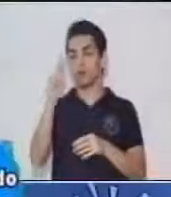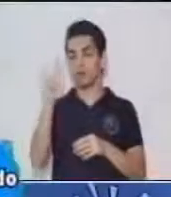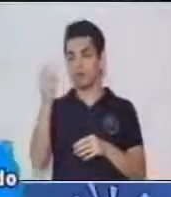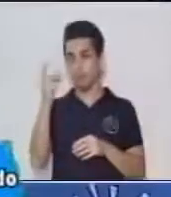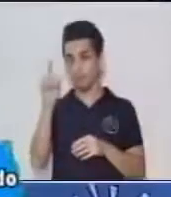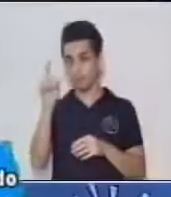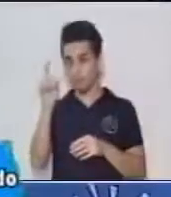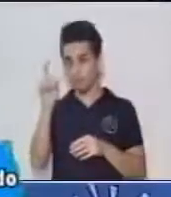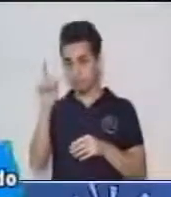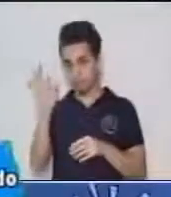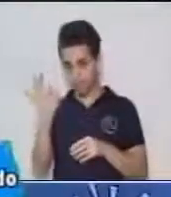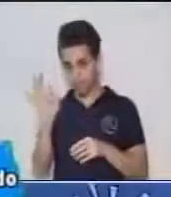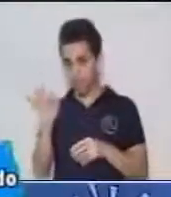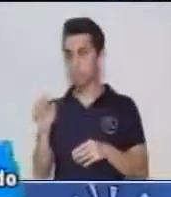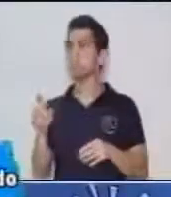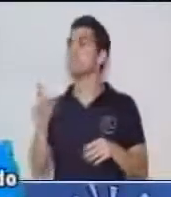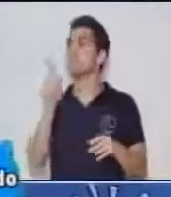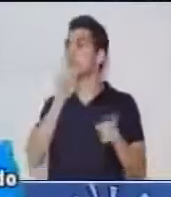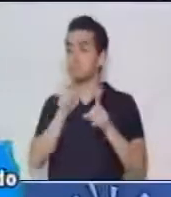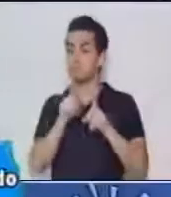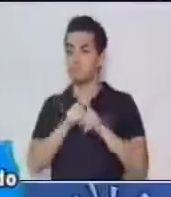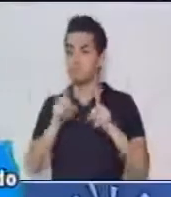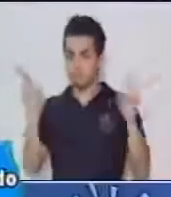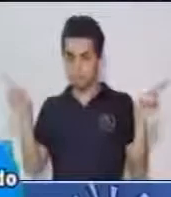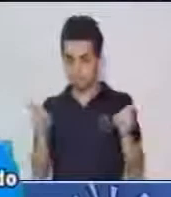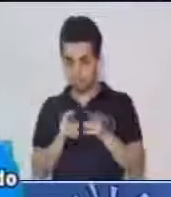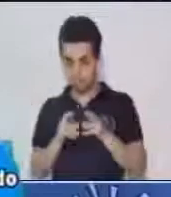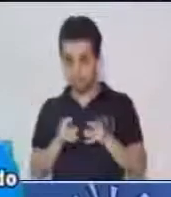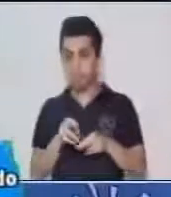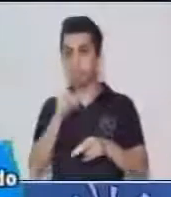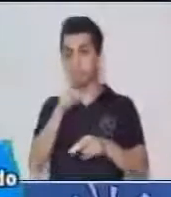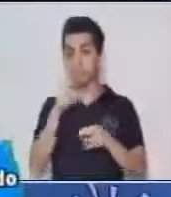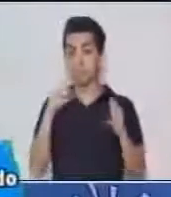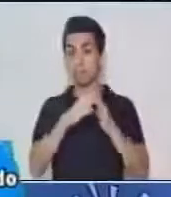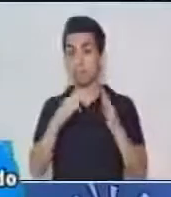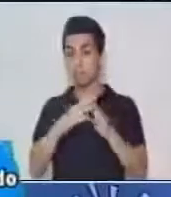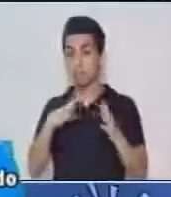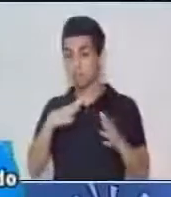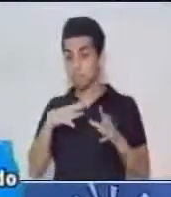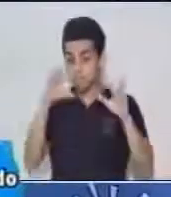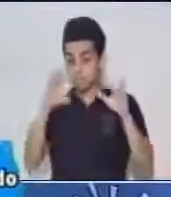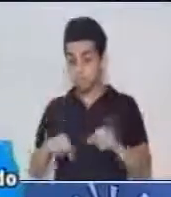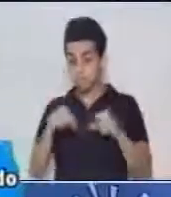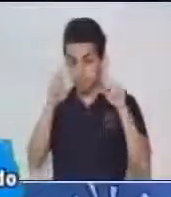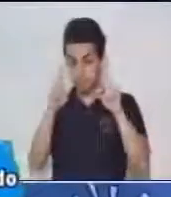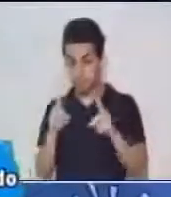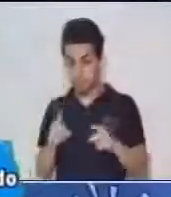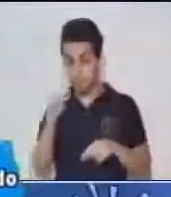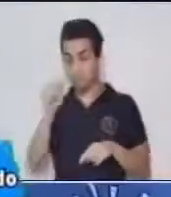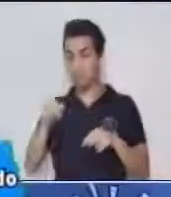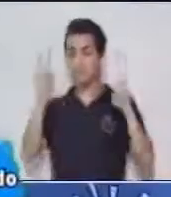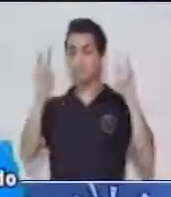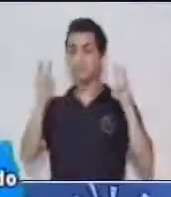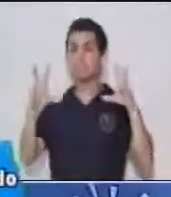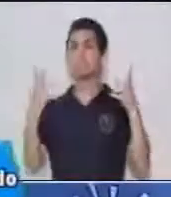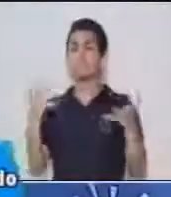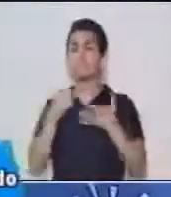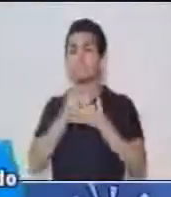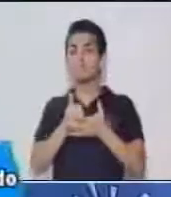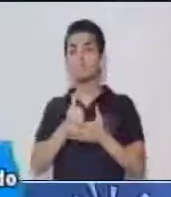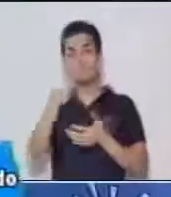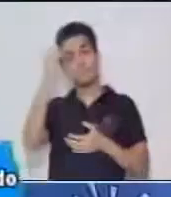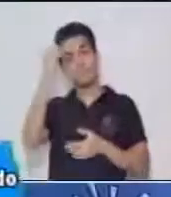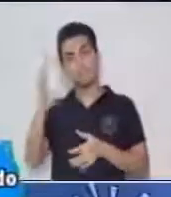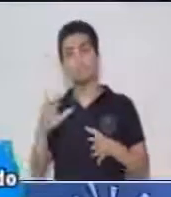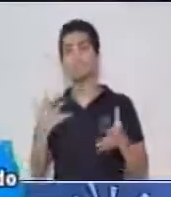Lenguaje de Cuarto Grado. Si en casa hay alguna persona con discapacidad, este tema les ayudará a ejercitar habilidades y